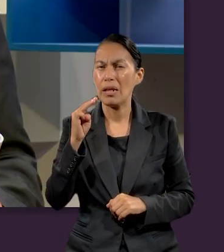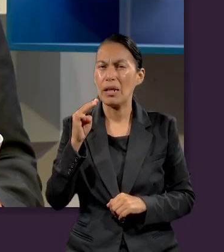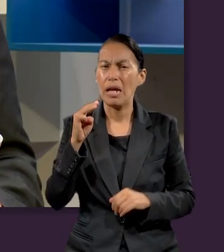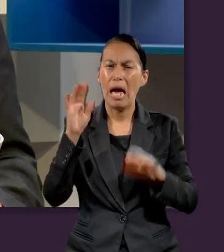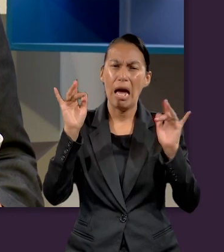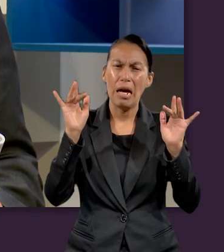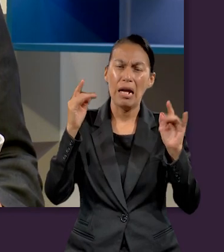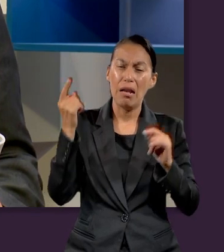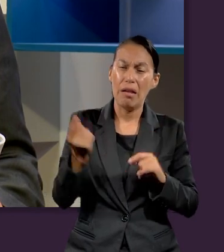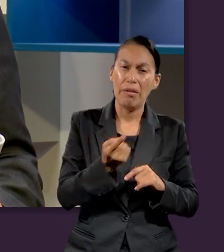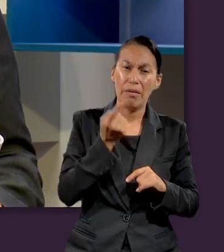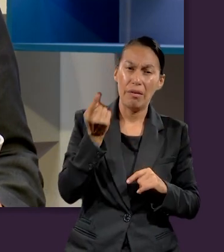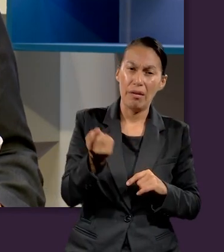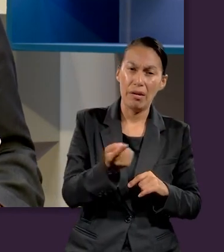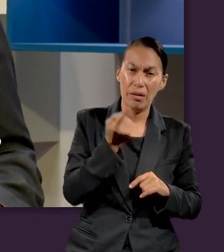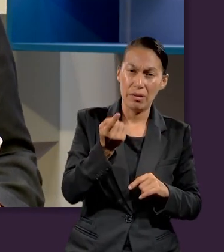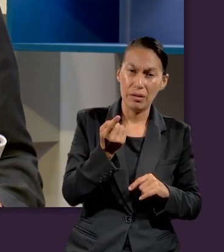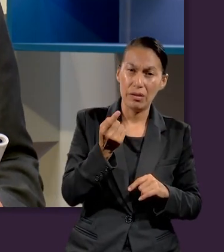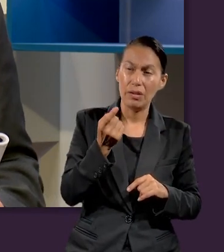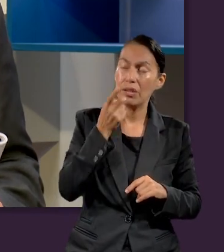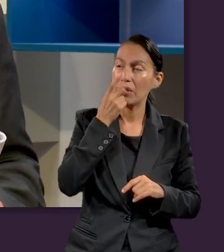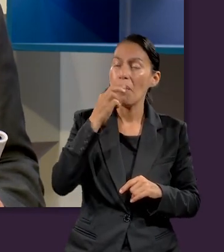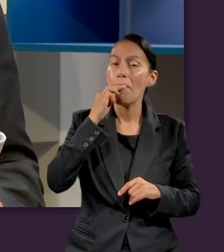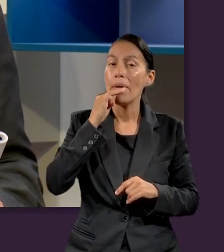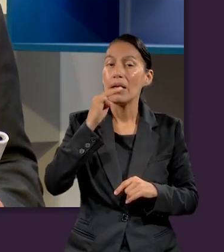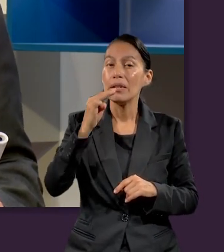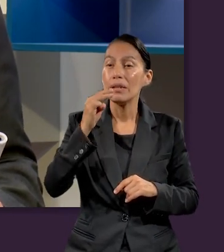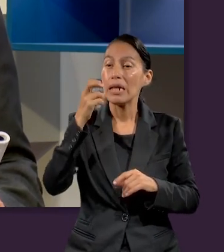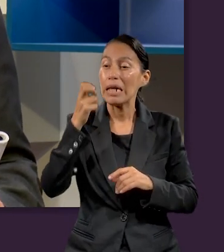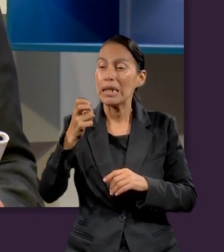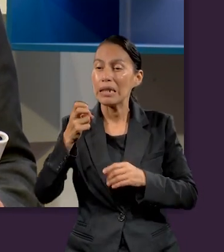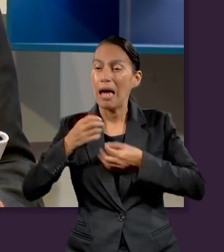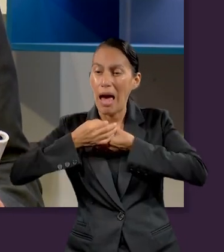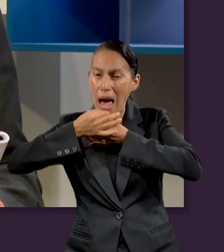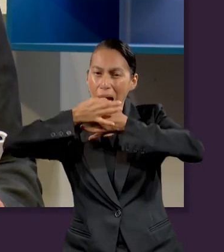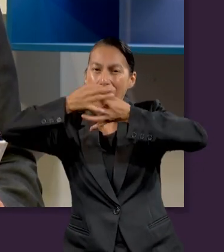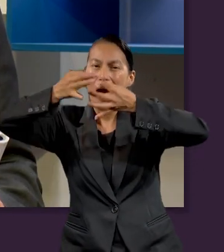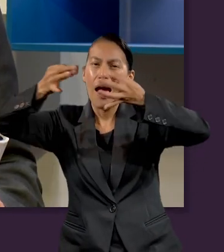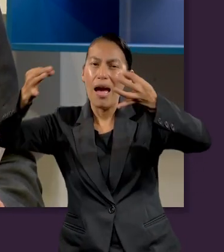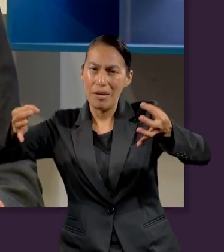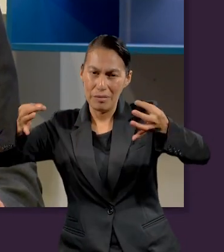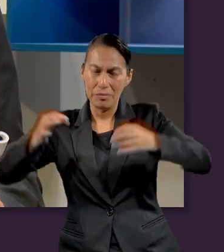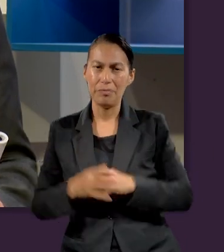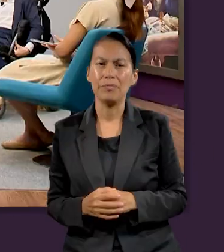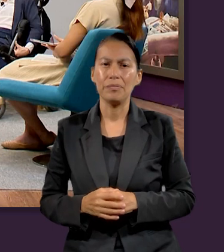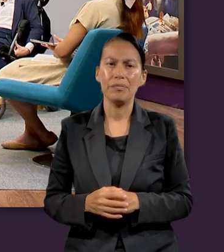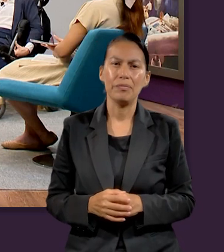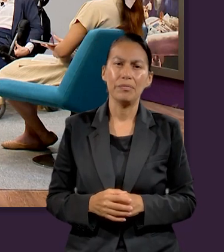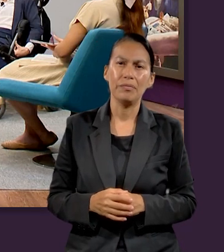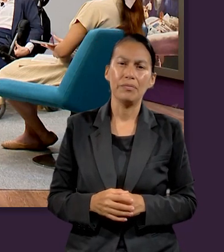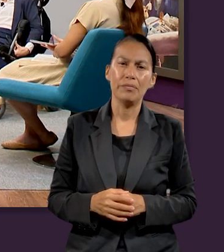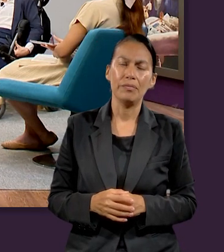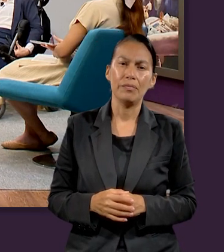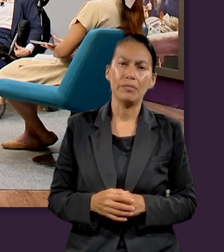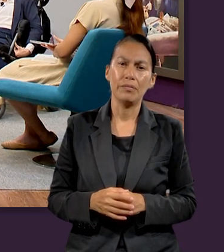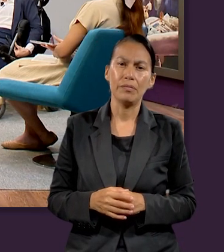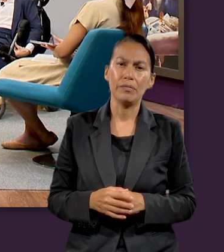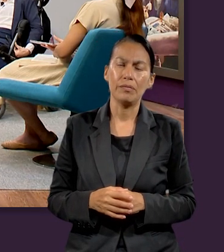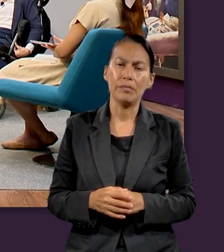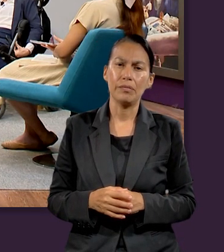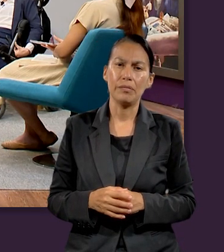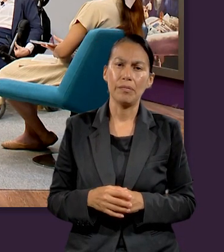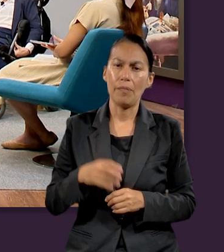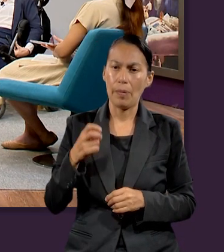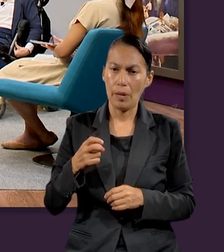decía que ese evangelio tendría que ser proclamado con poder, pero va corriendo, va